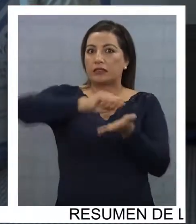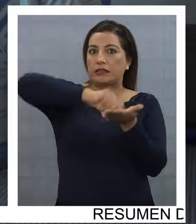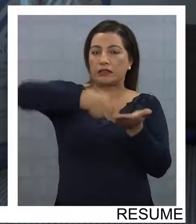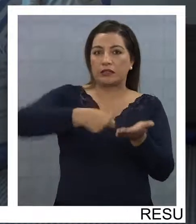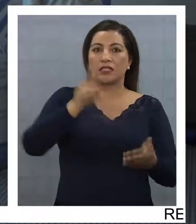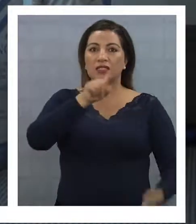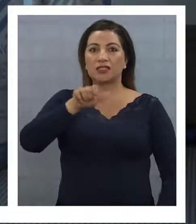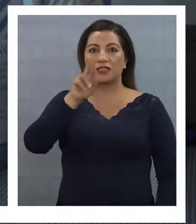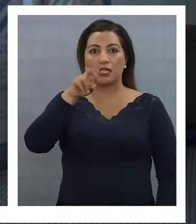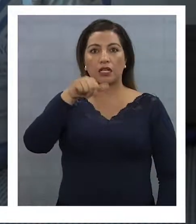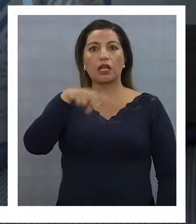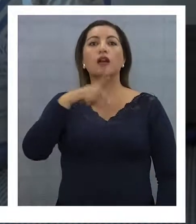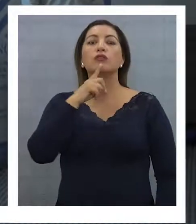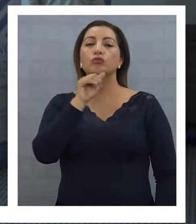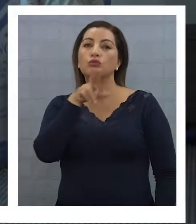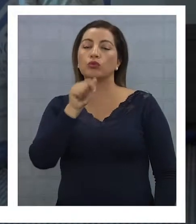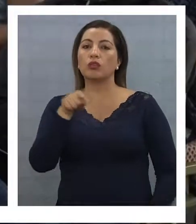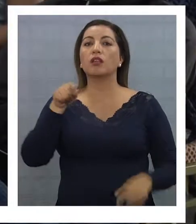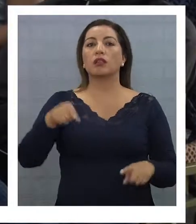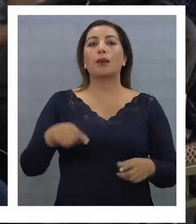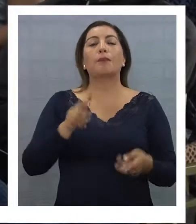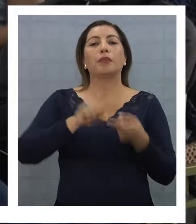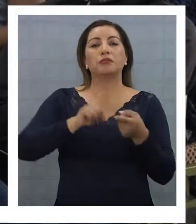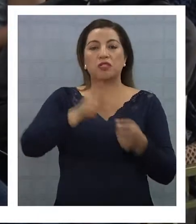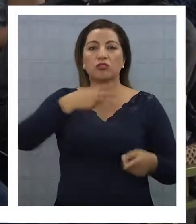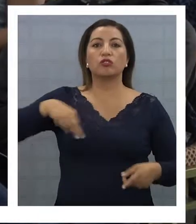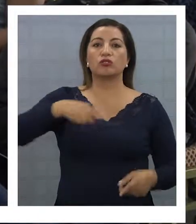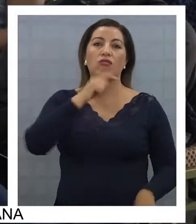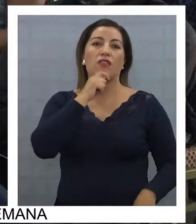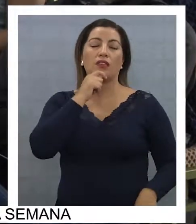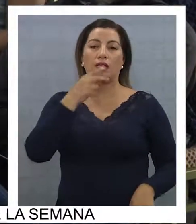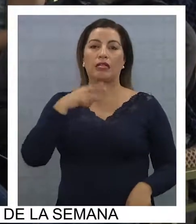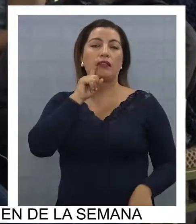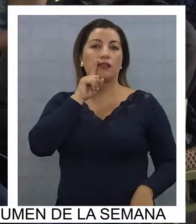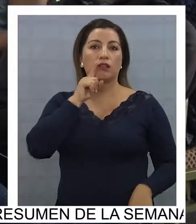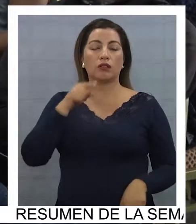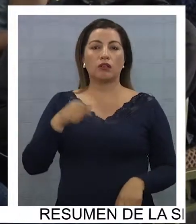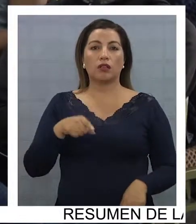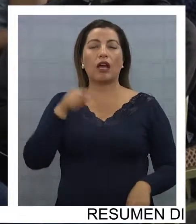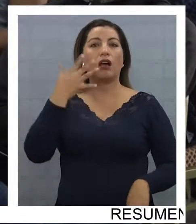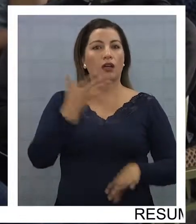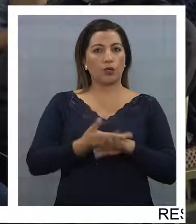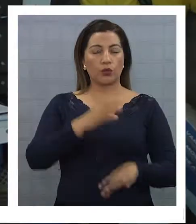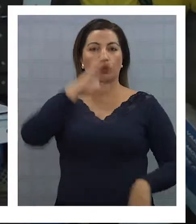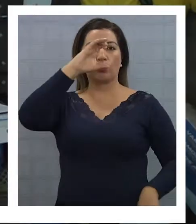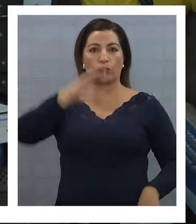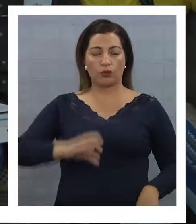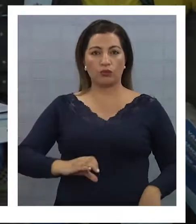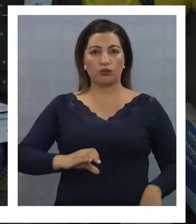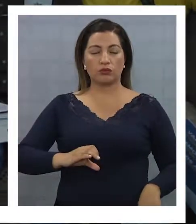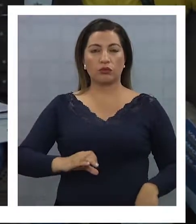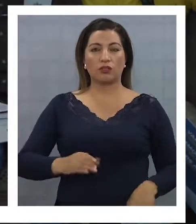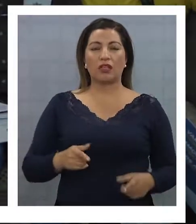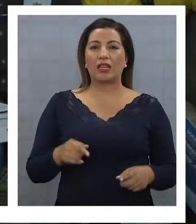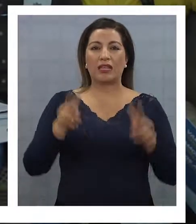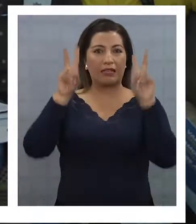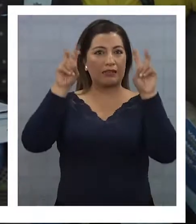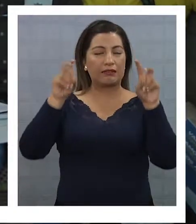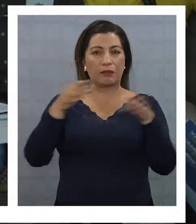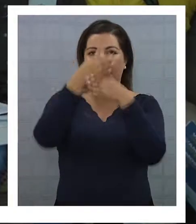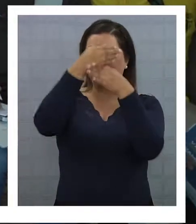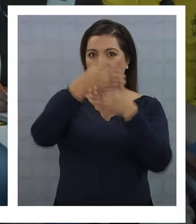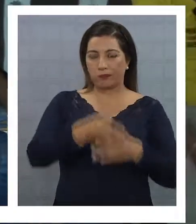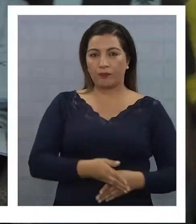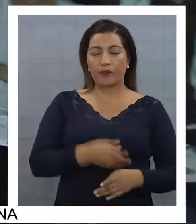puedan participar con nosotros dentro del itinerario de talleres y actividades que tenemos. Fundamentalmente tenemos un curso sobre ecoeficiencia también, en el tema de sustentabilidad,